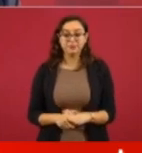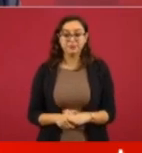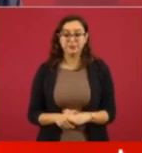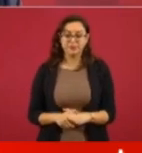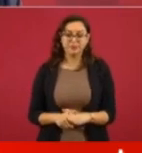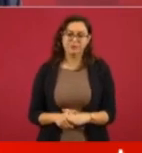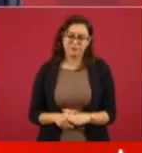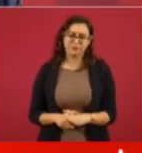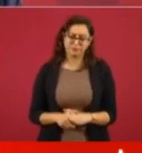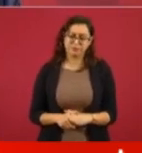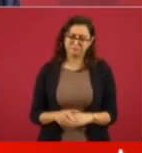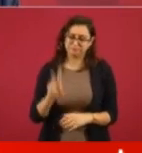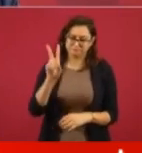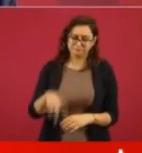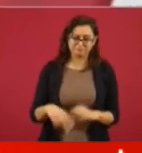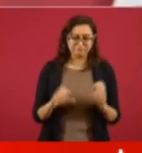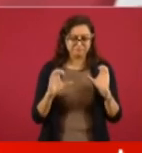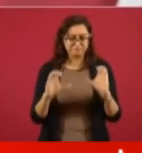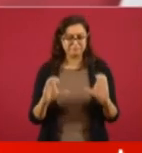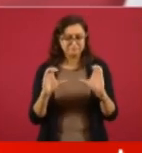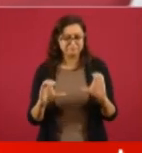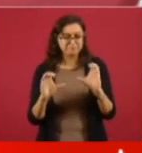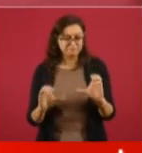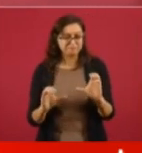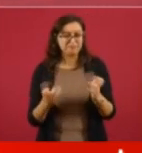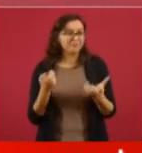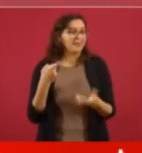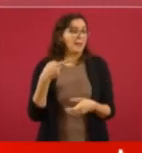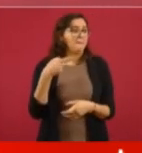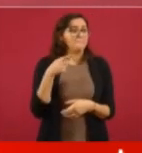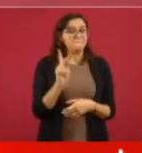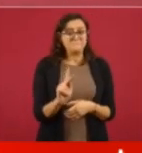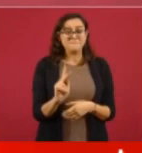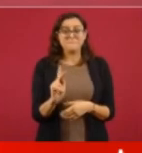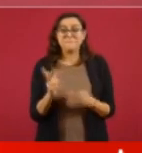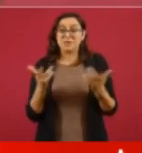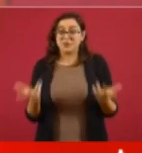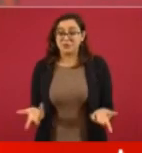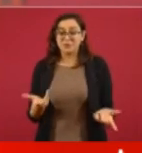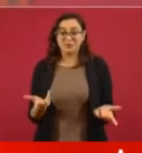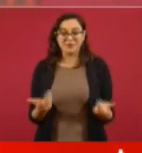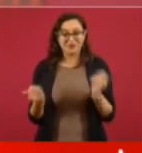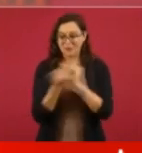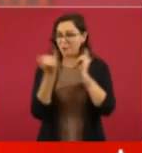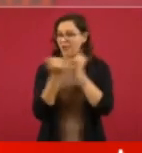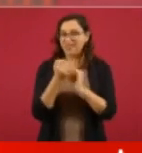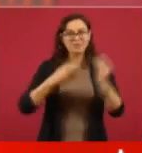Tenemos cuidado. Pero eso es lo que cada persona puede hacer,